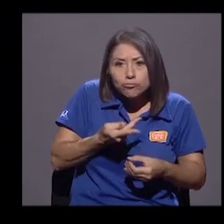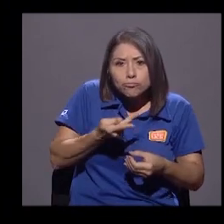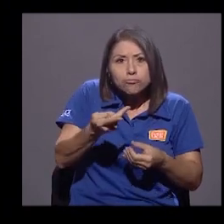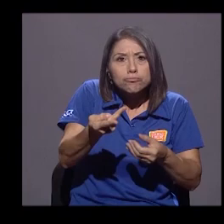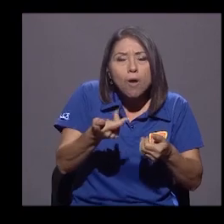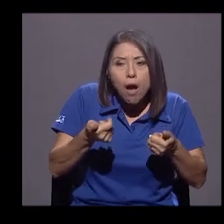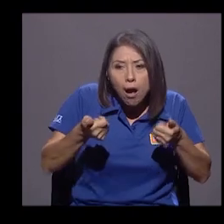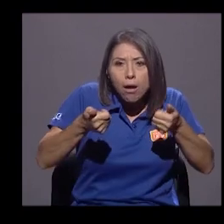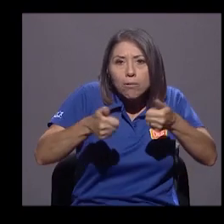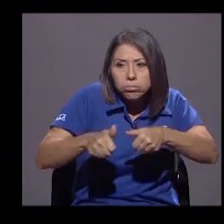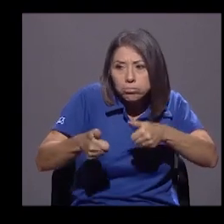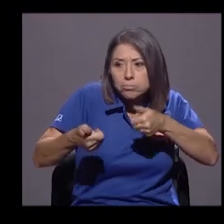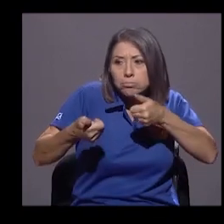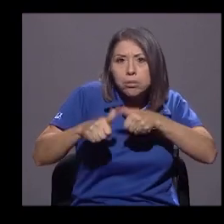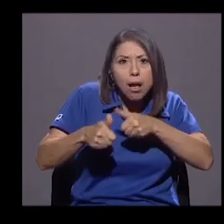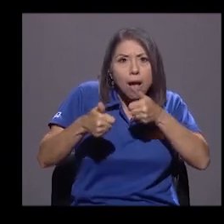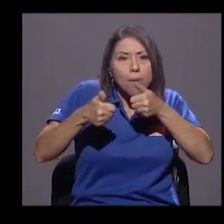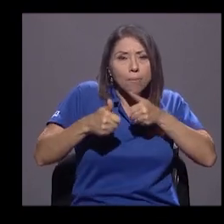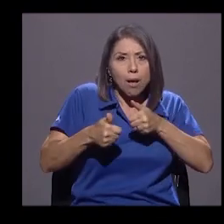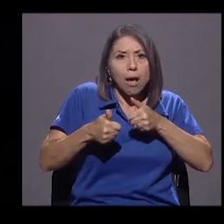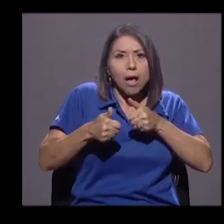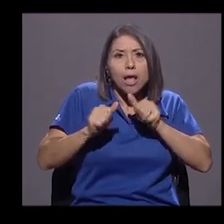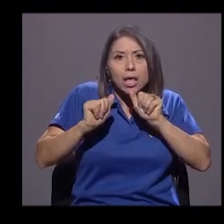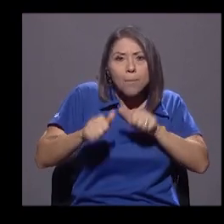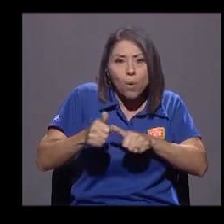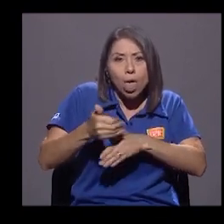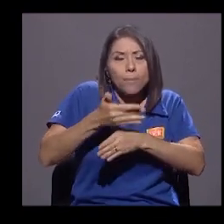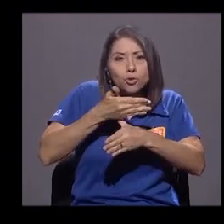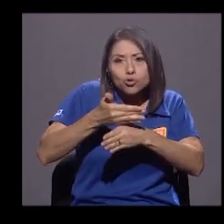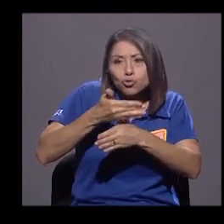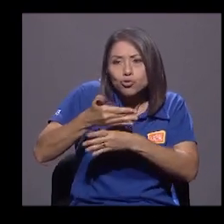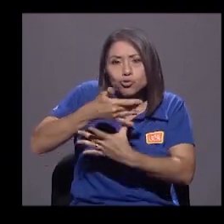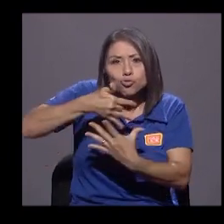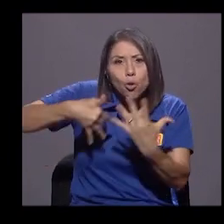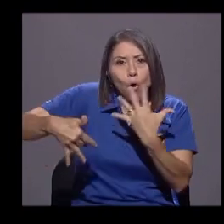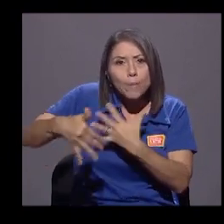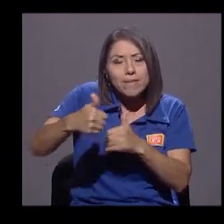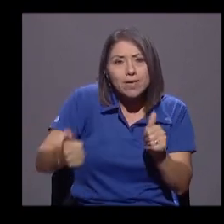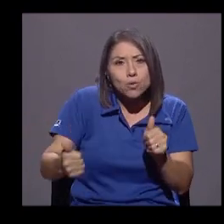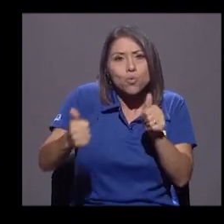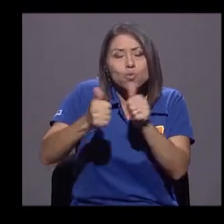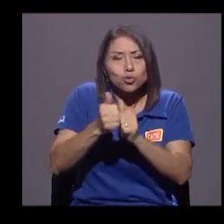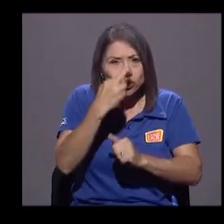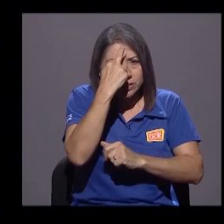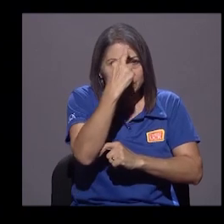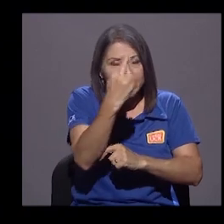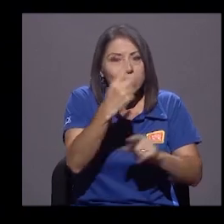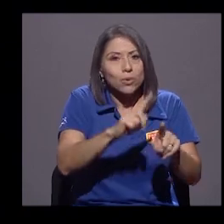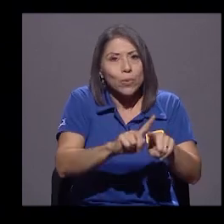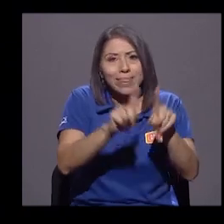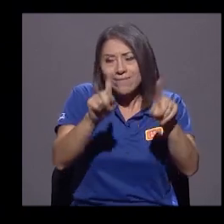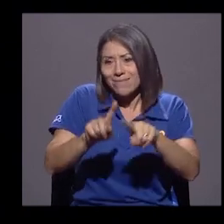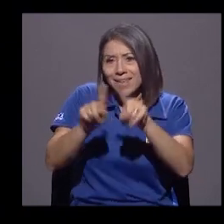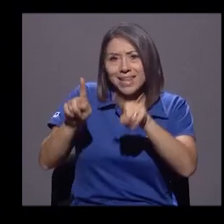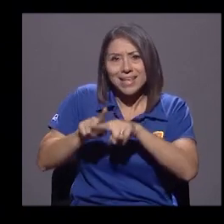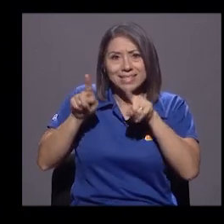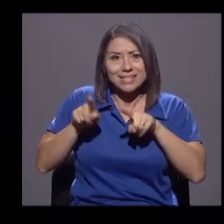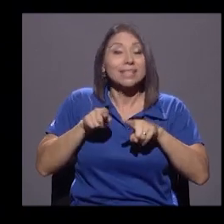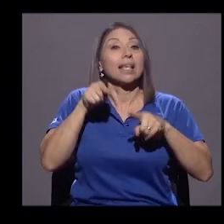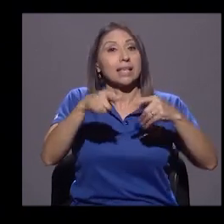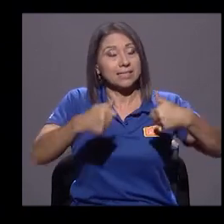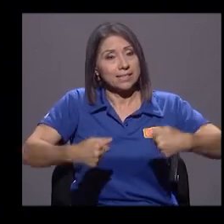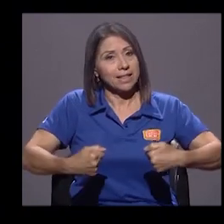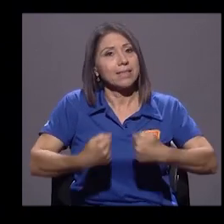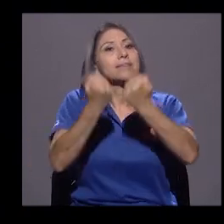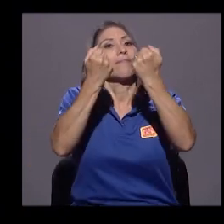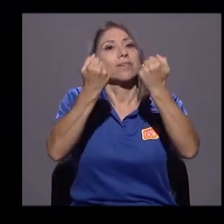y que nos permitan convivir juntos respetándonos nuestras diferencias? Ese es el desafío que está